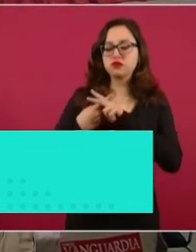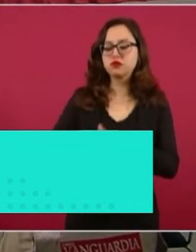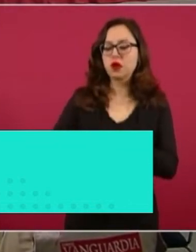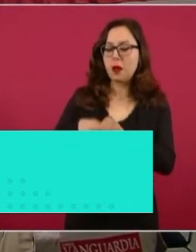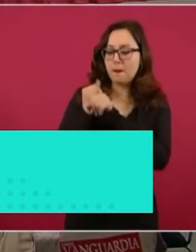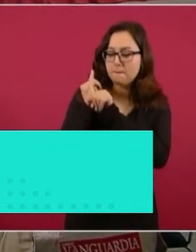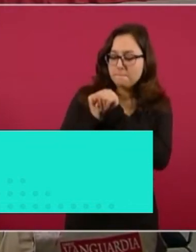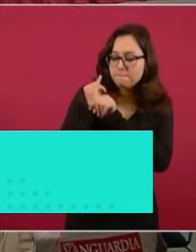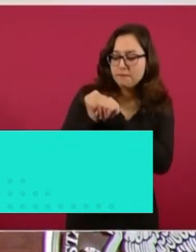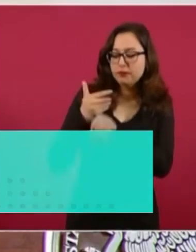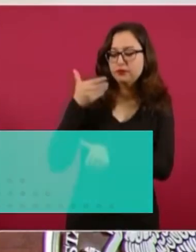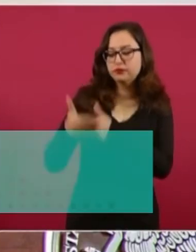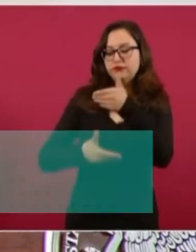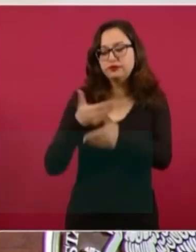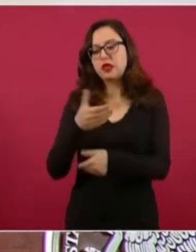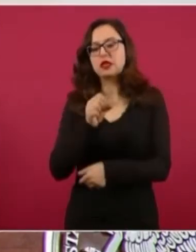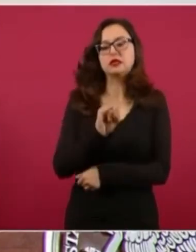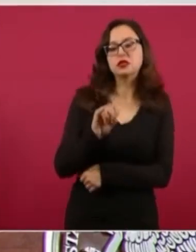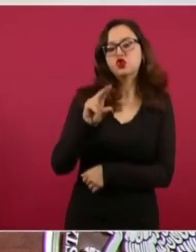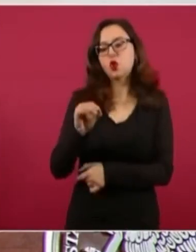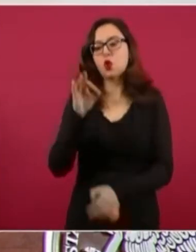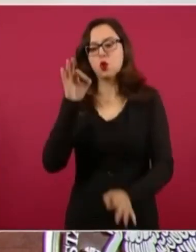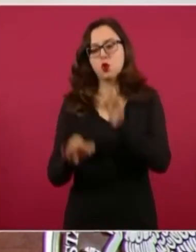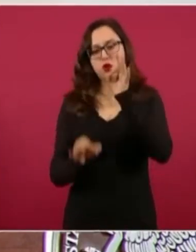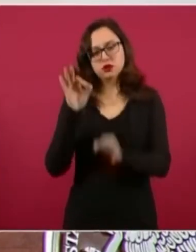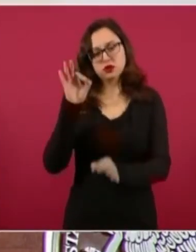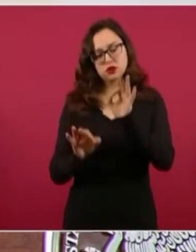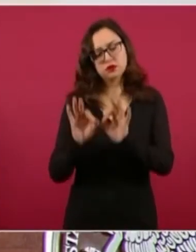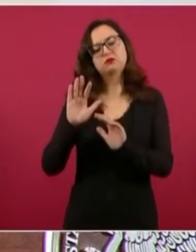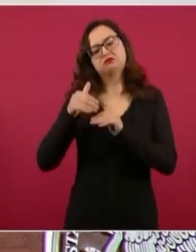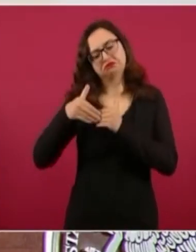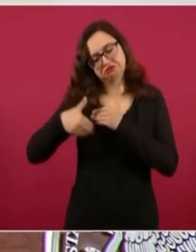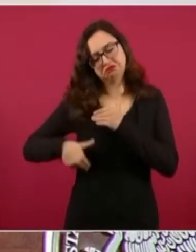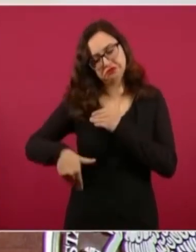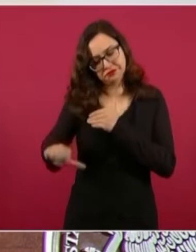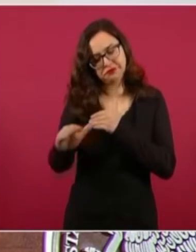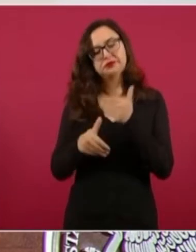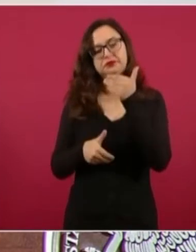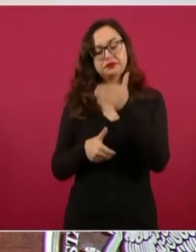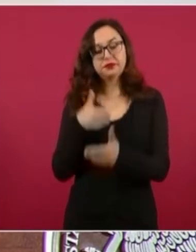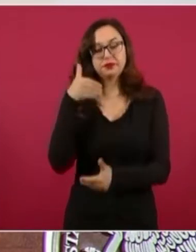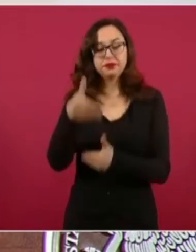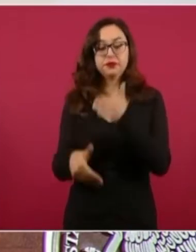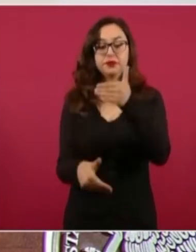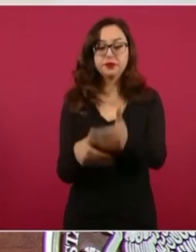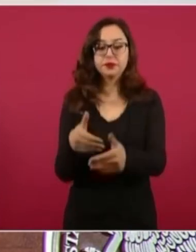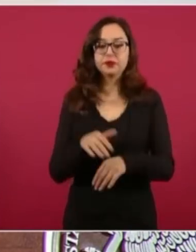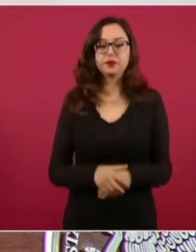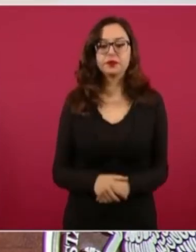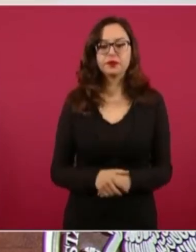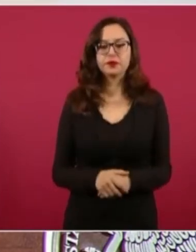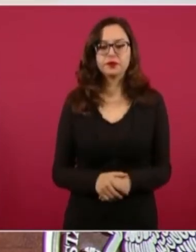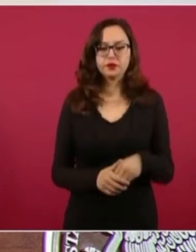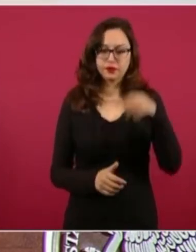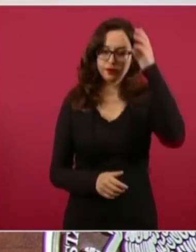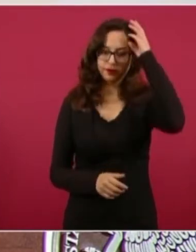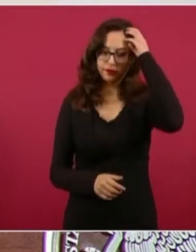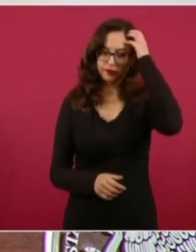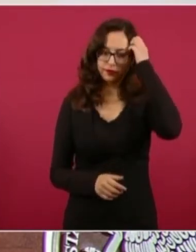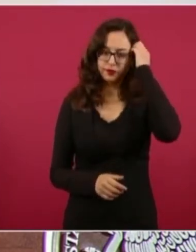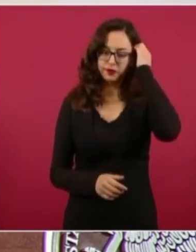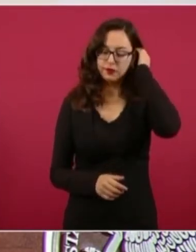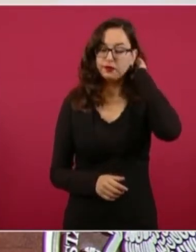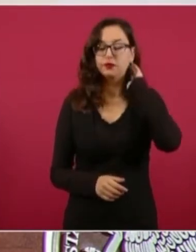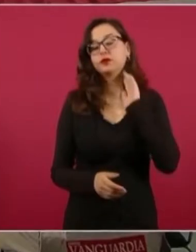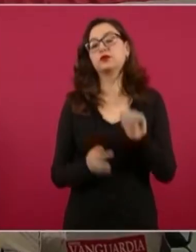a su judicialización, principalmente las denuncias son por el delito de uso ilícito de